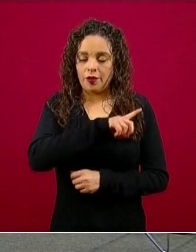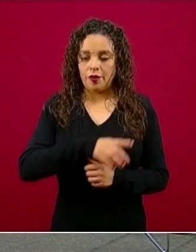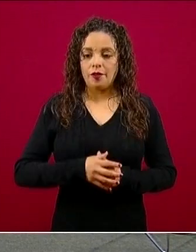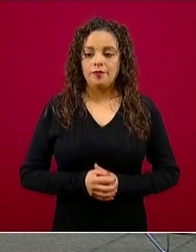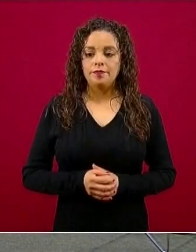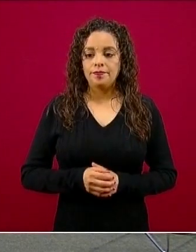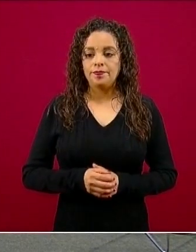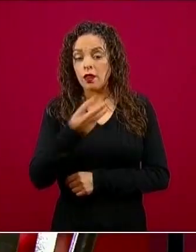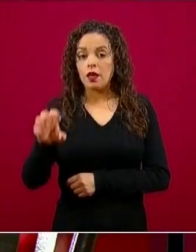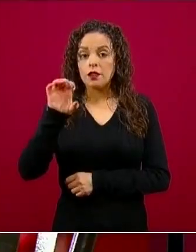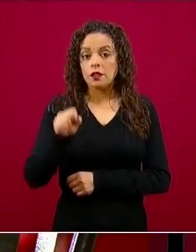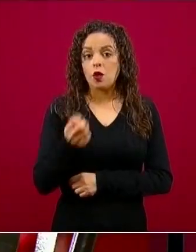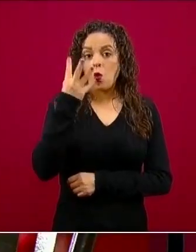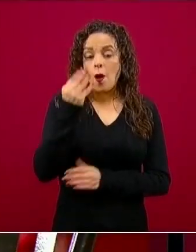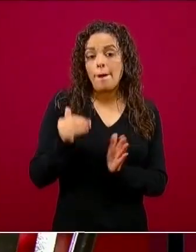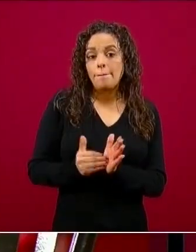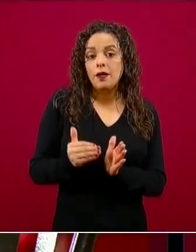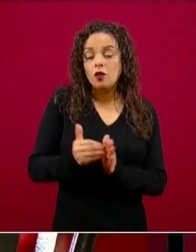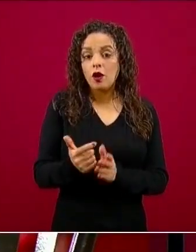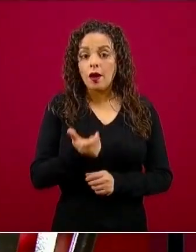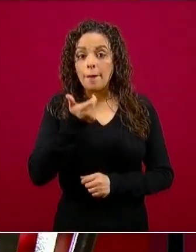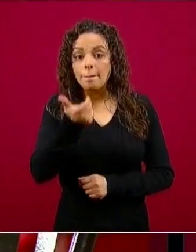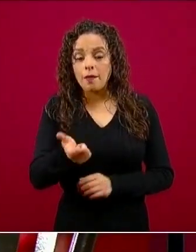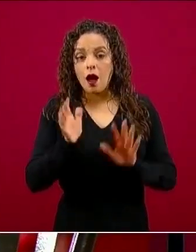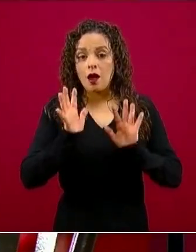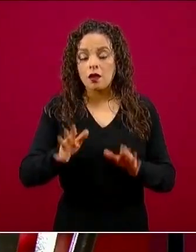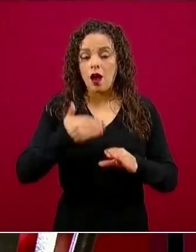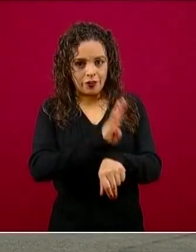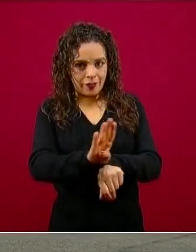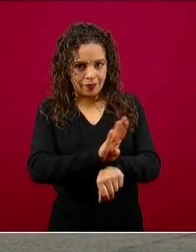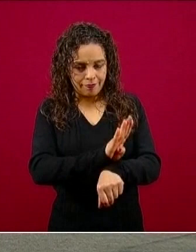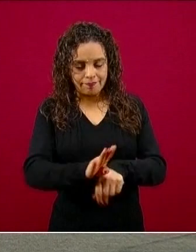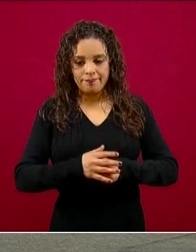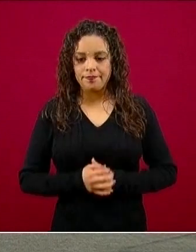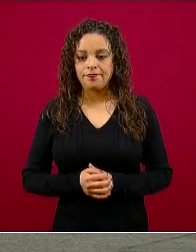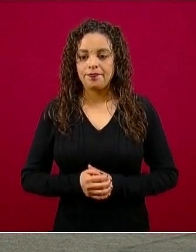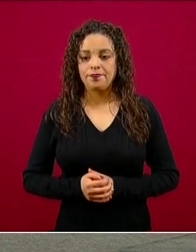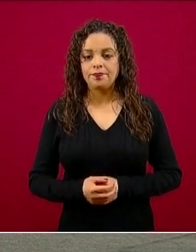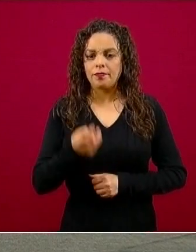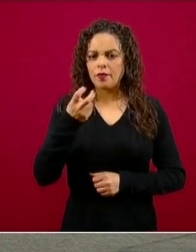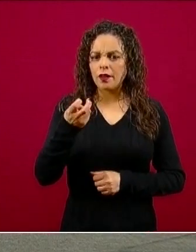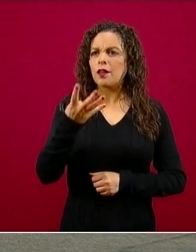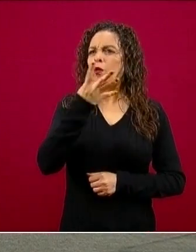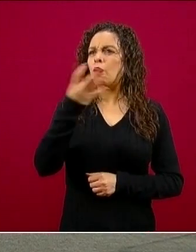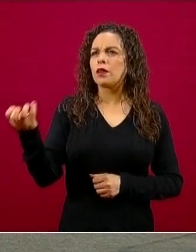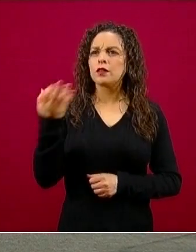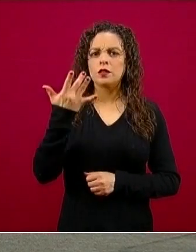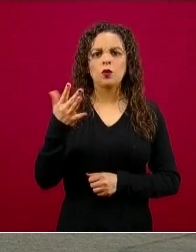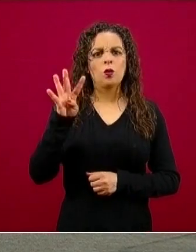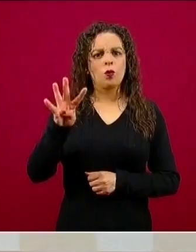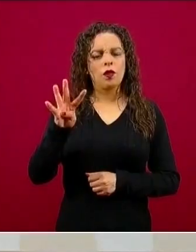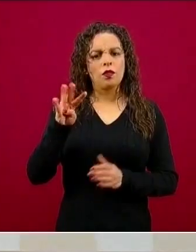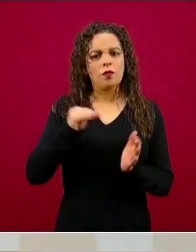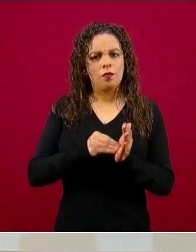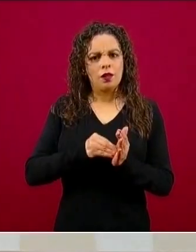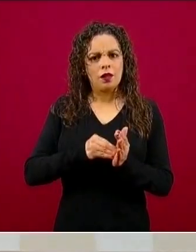a fin de evitar riesgos de contagios para los propios beneficiarios, resaltó la funcionaria federal.